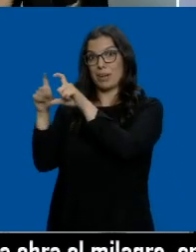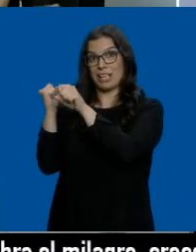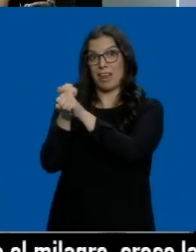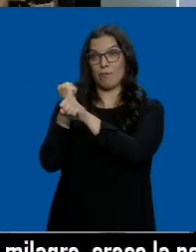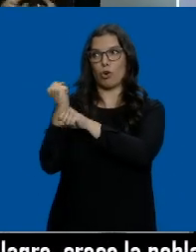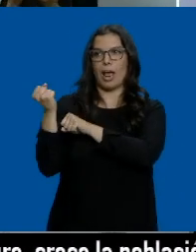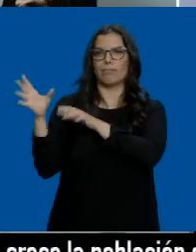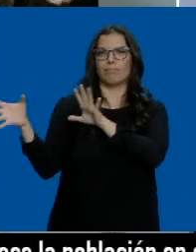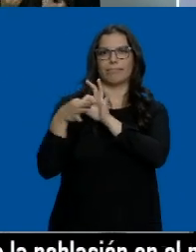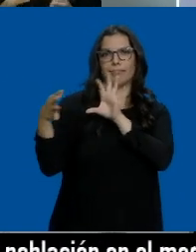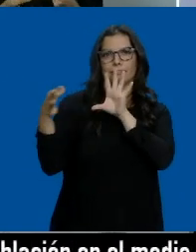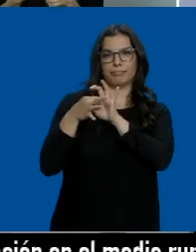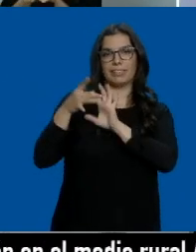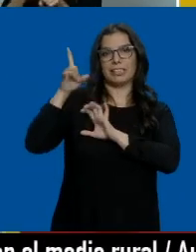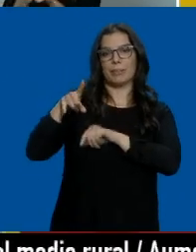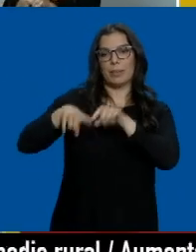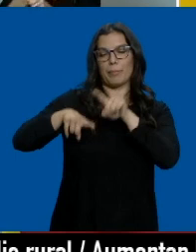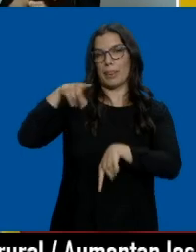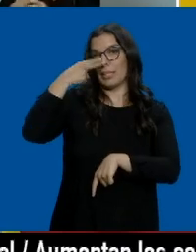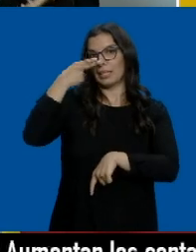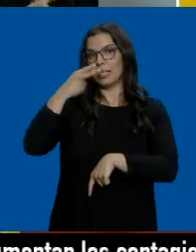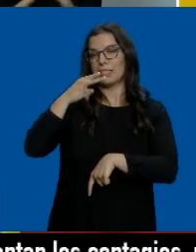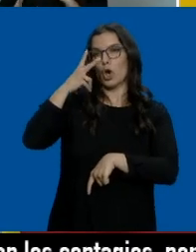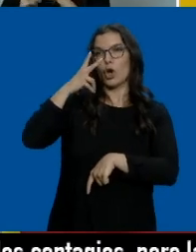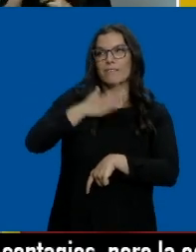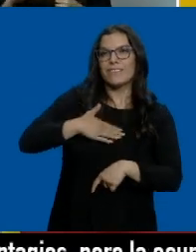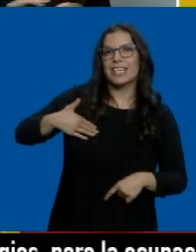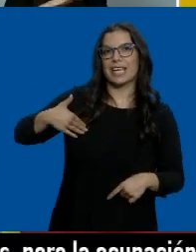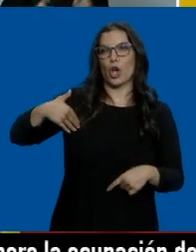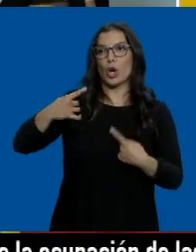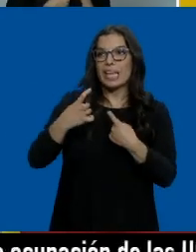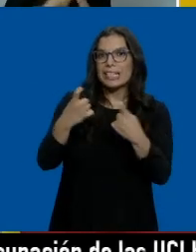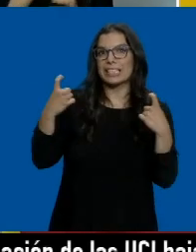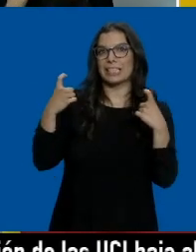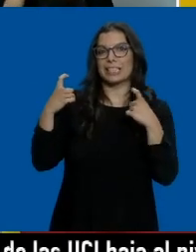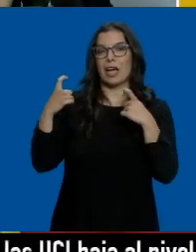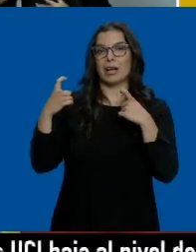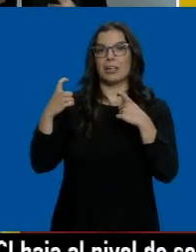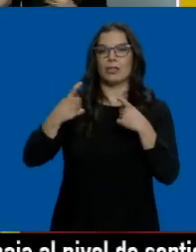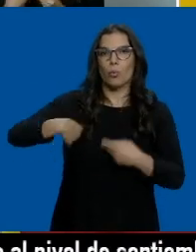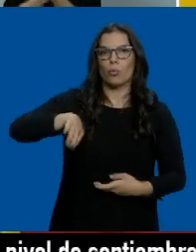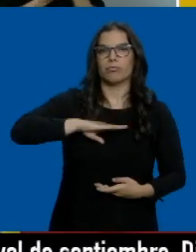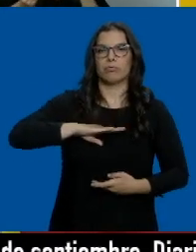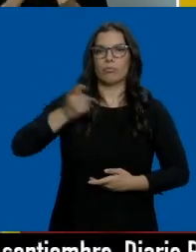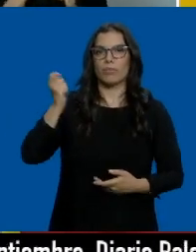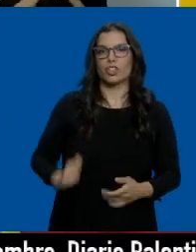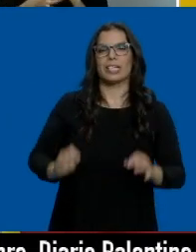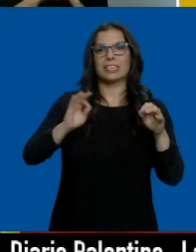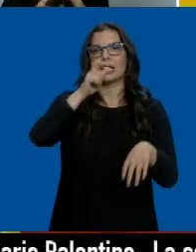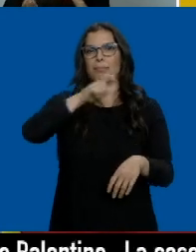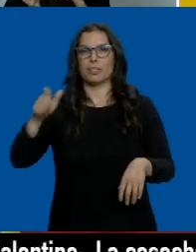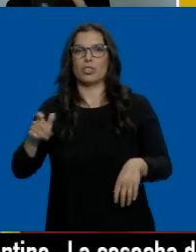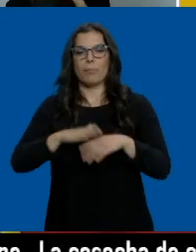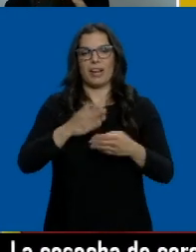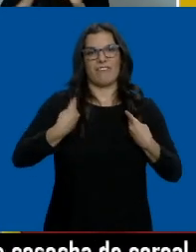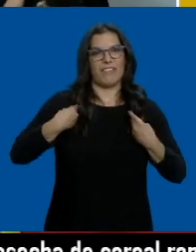y responda a los intereses, expectativas, aspiraciones de cualificación profesional de las personas a lo